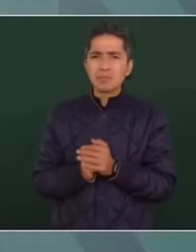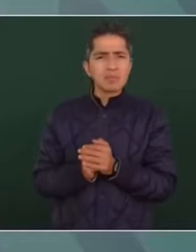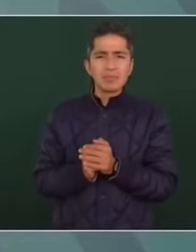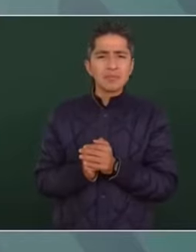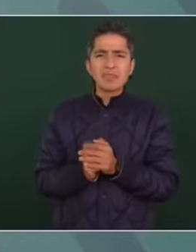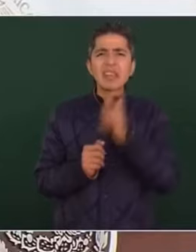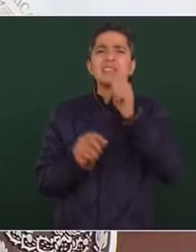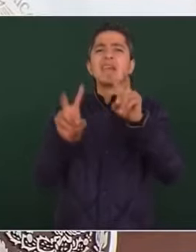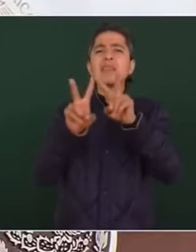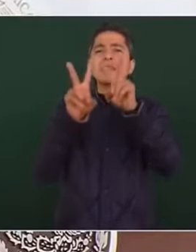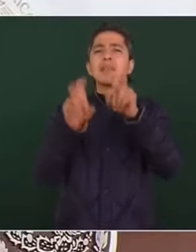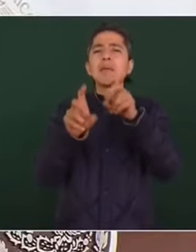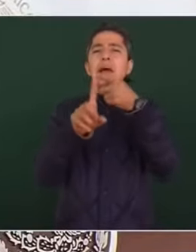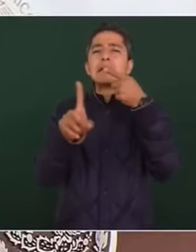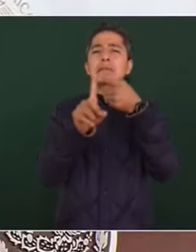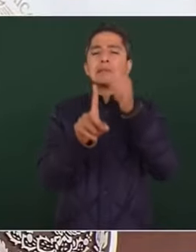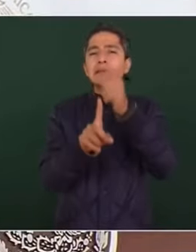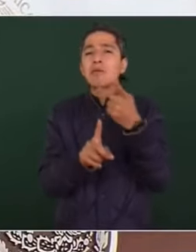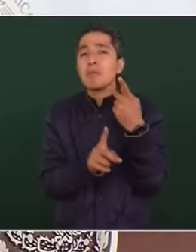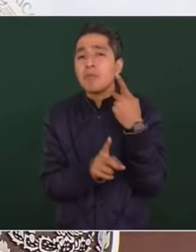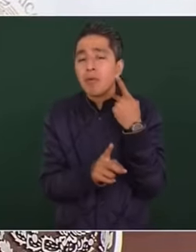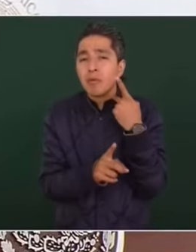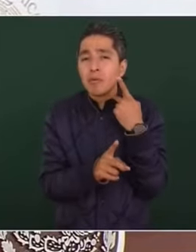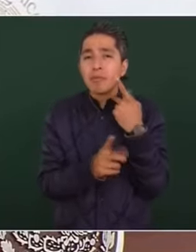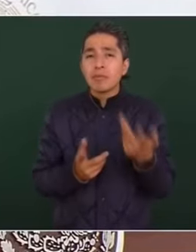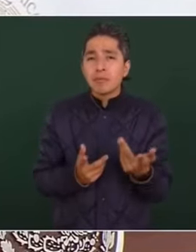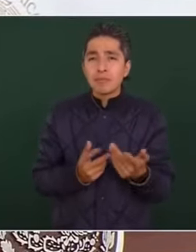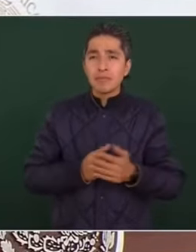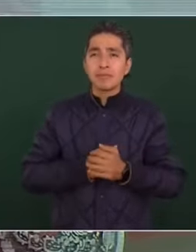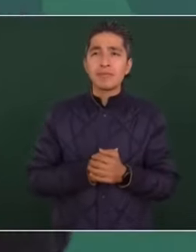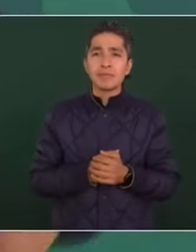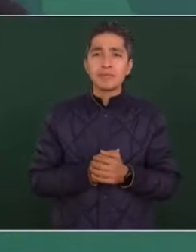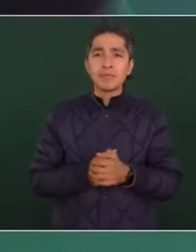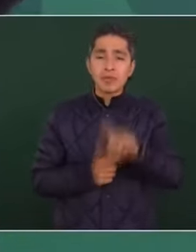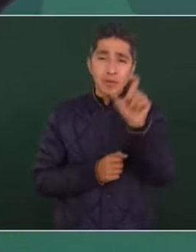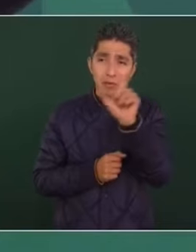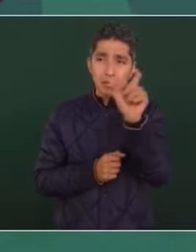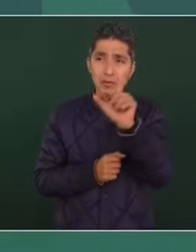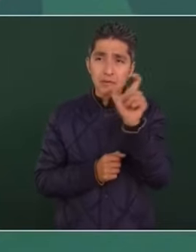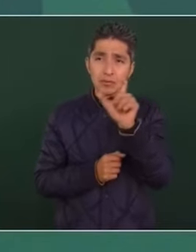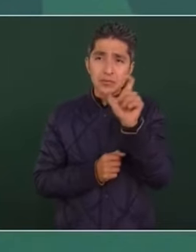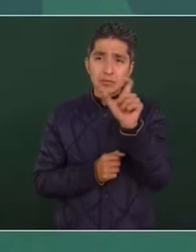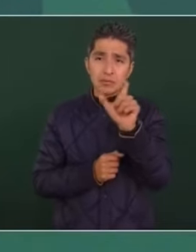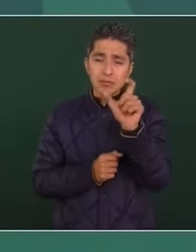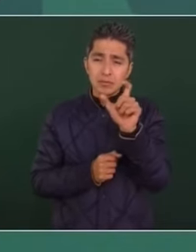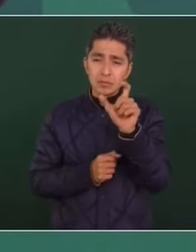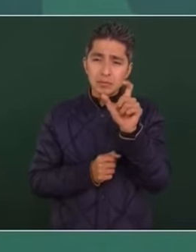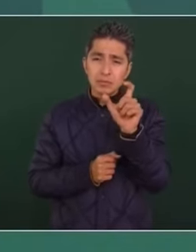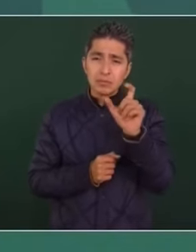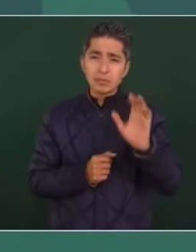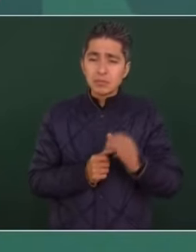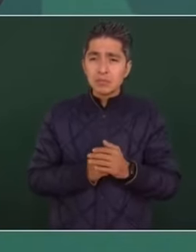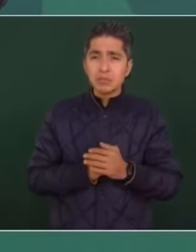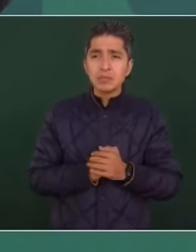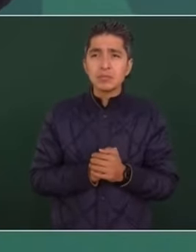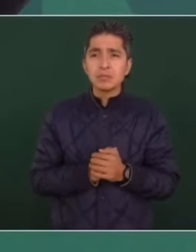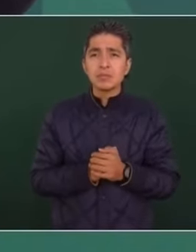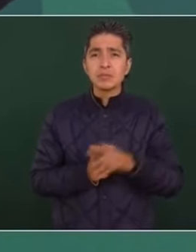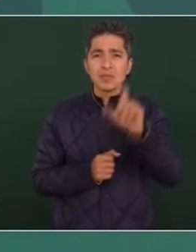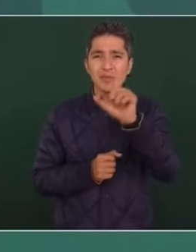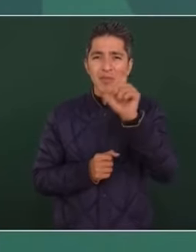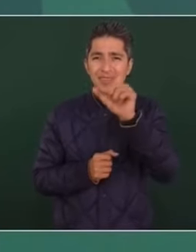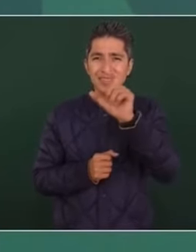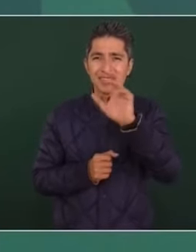Un asunto político, cuando me